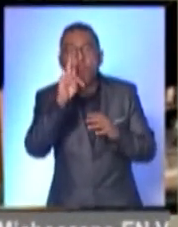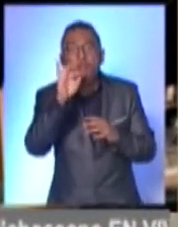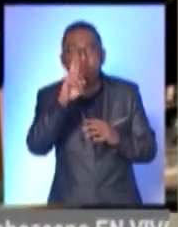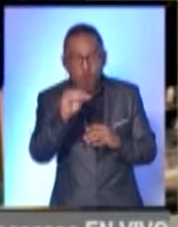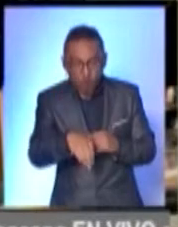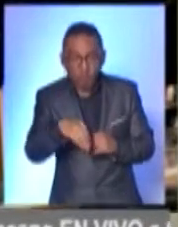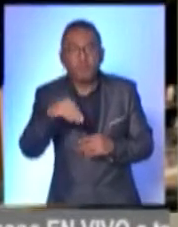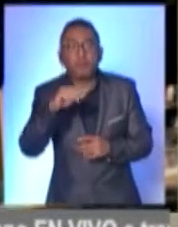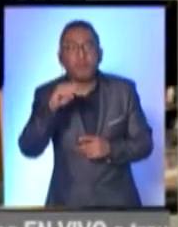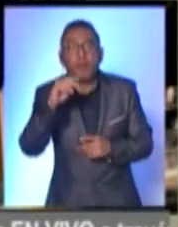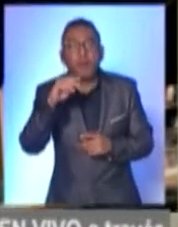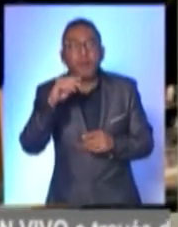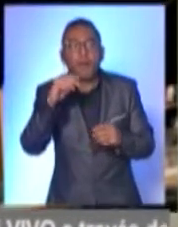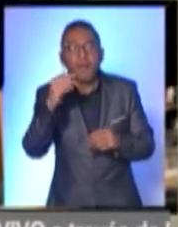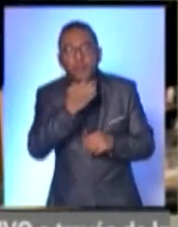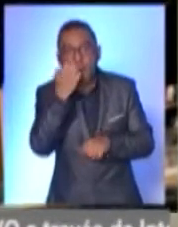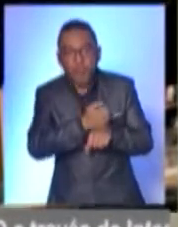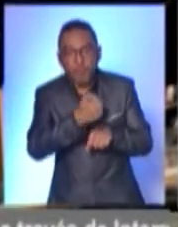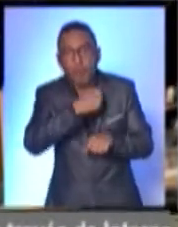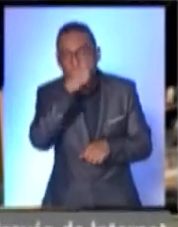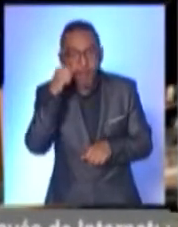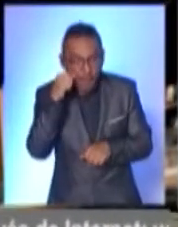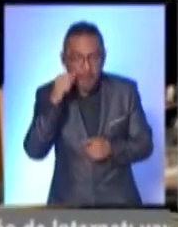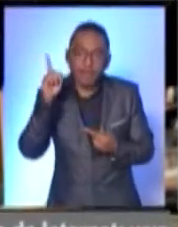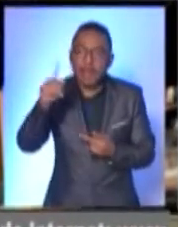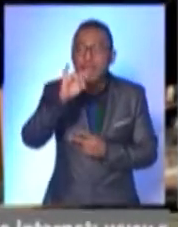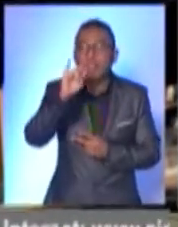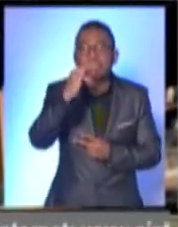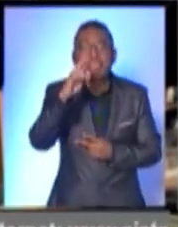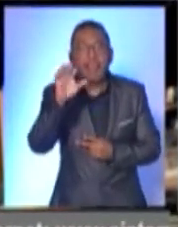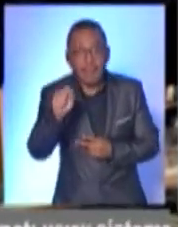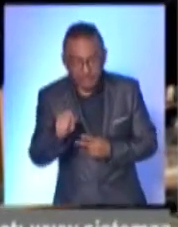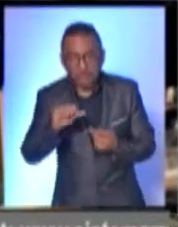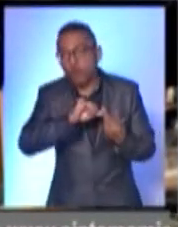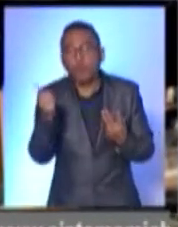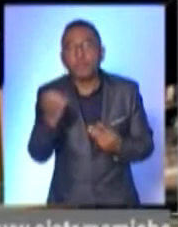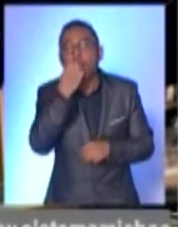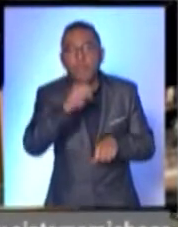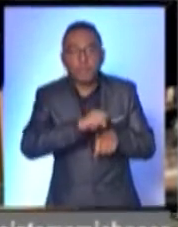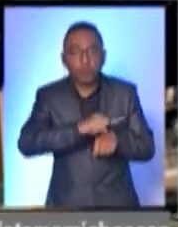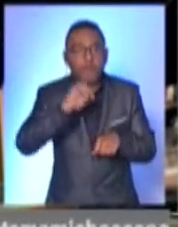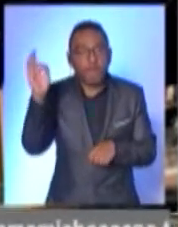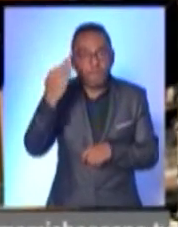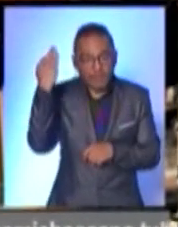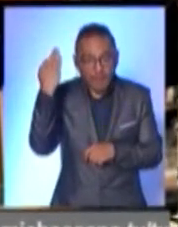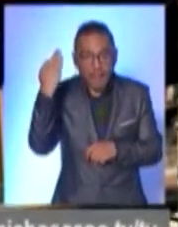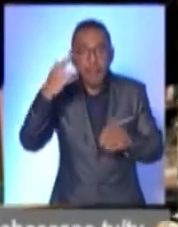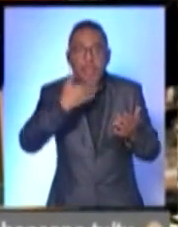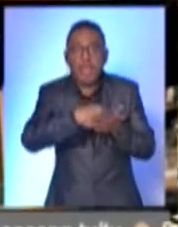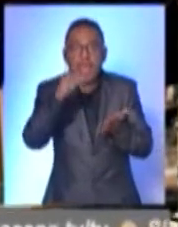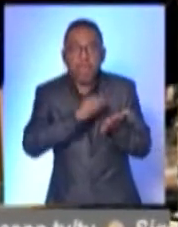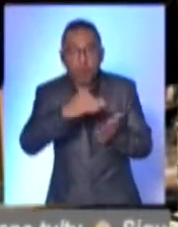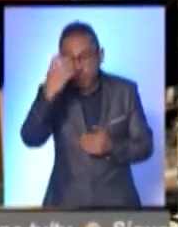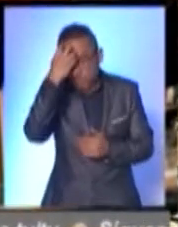la Escuela Primaria Benito Juárez, en la colonia Trincheras de Morelos y la Escuela Secundaria Federal Héroes de Chapultepec, en la